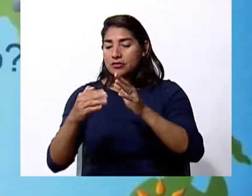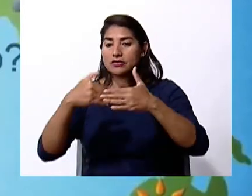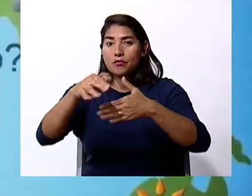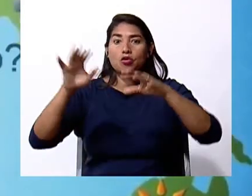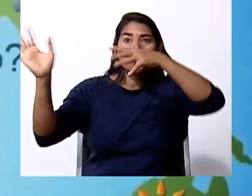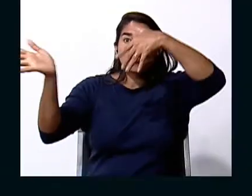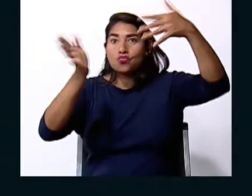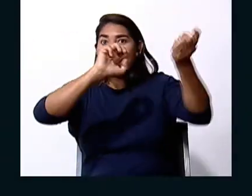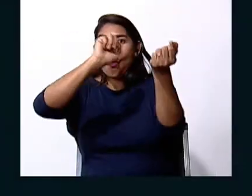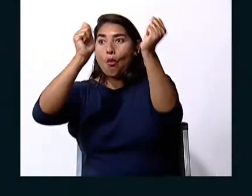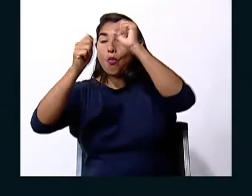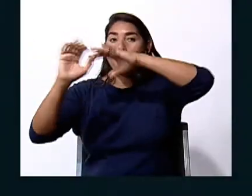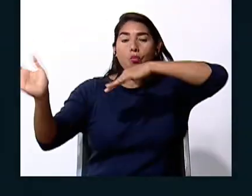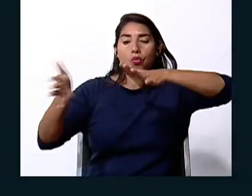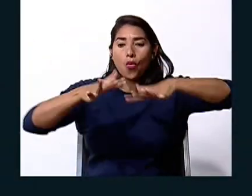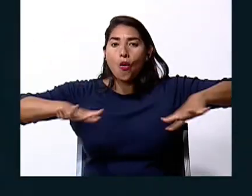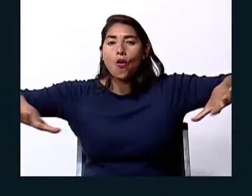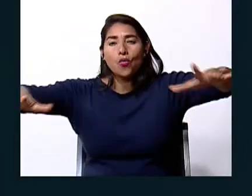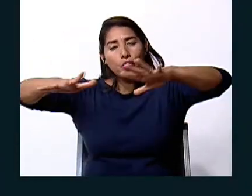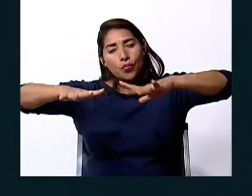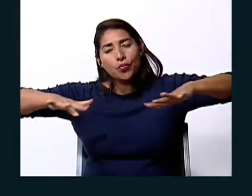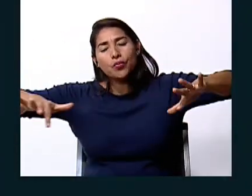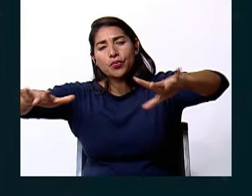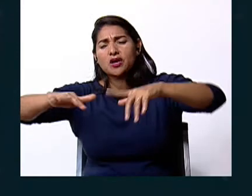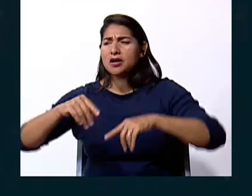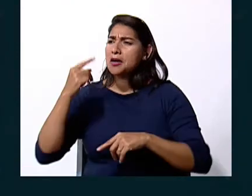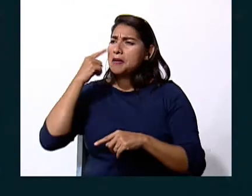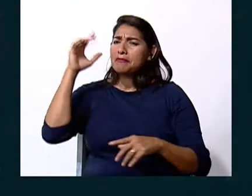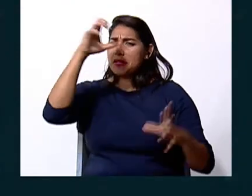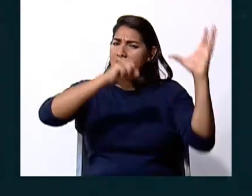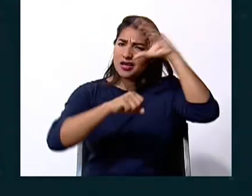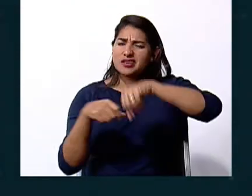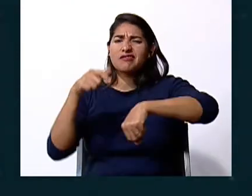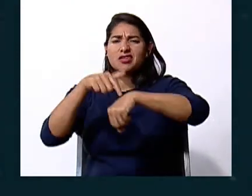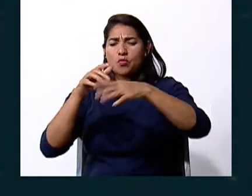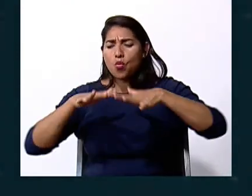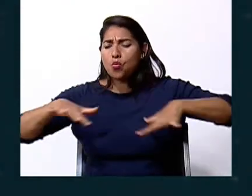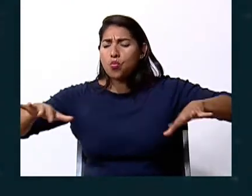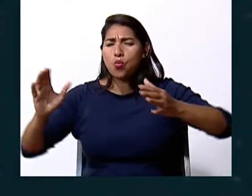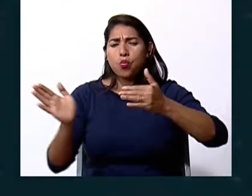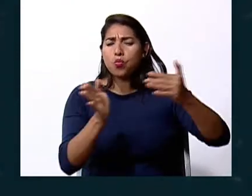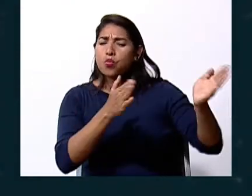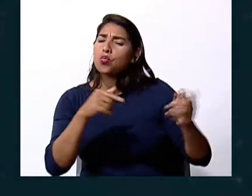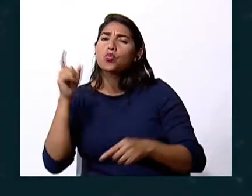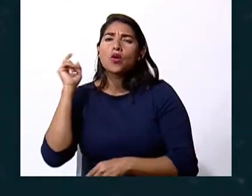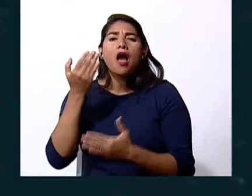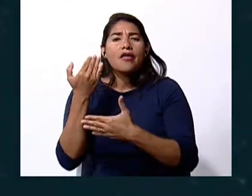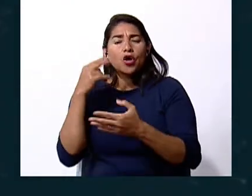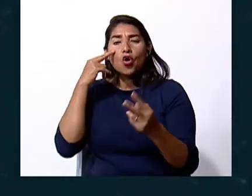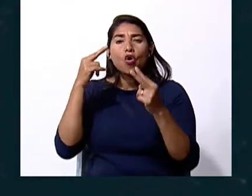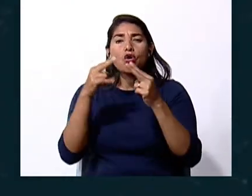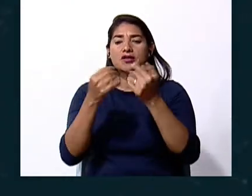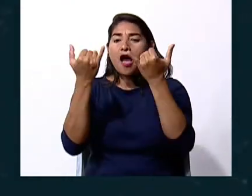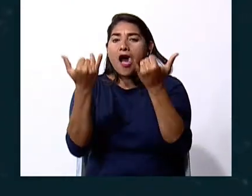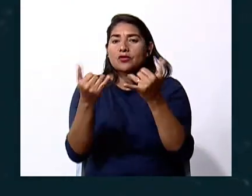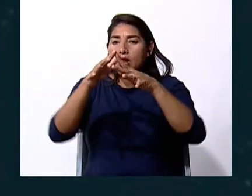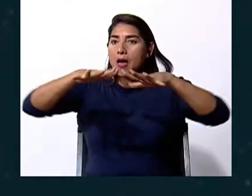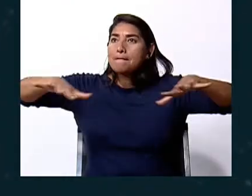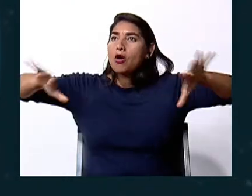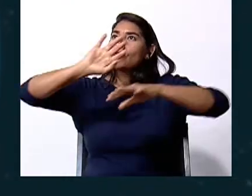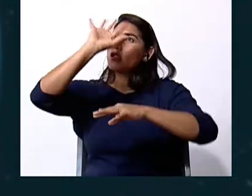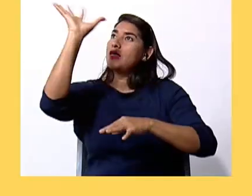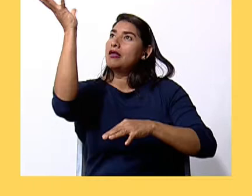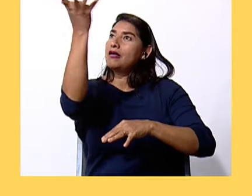meteorológicos. Para pronosticar el estado del tiempo se debe conocer el estado actual de la atmósfera.